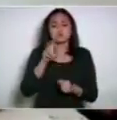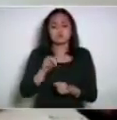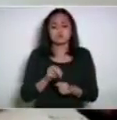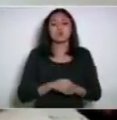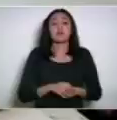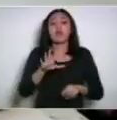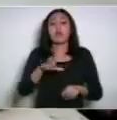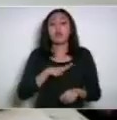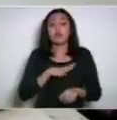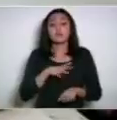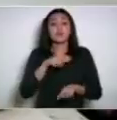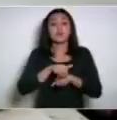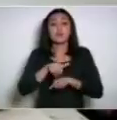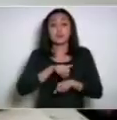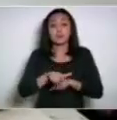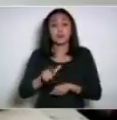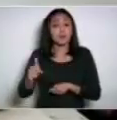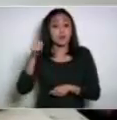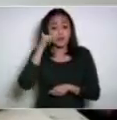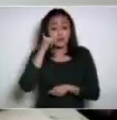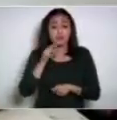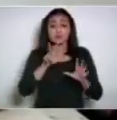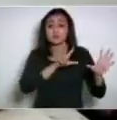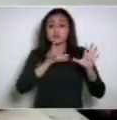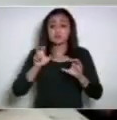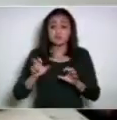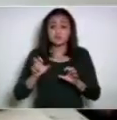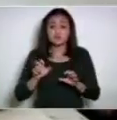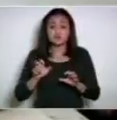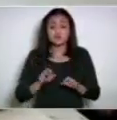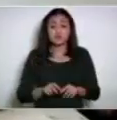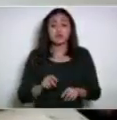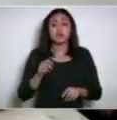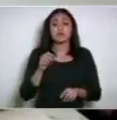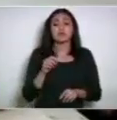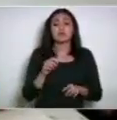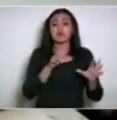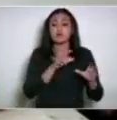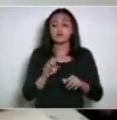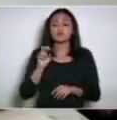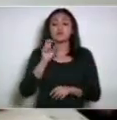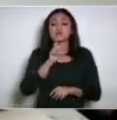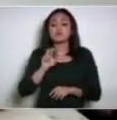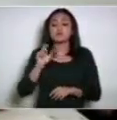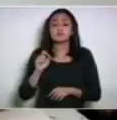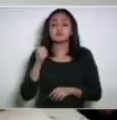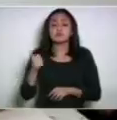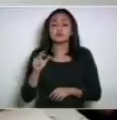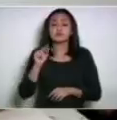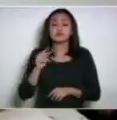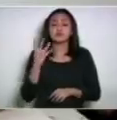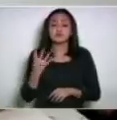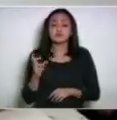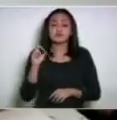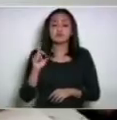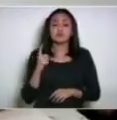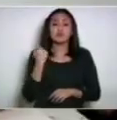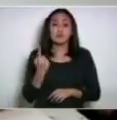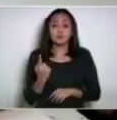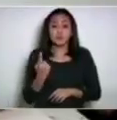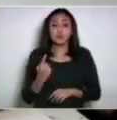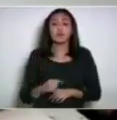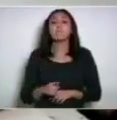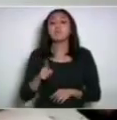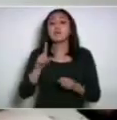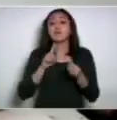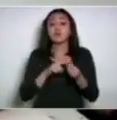Existe un número de teléfonos ochocientos, es el ochocientos doscientos veintiséis ochenta y cuatro treinta y uno,